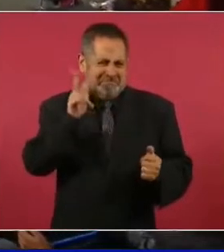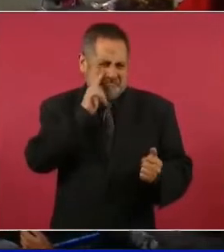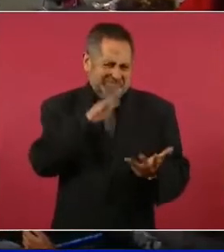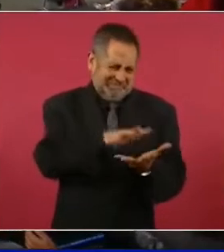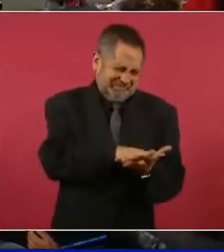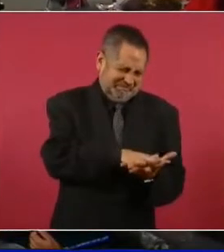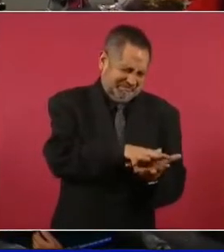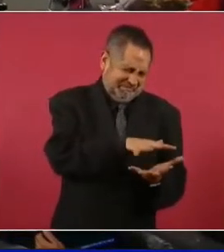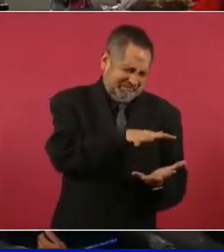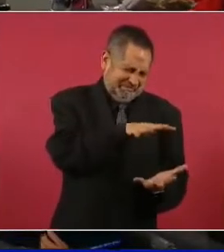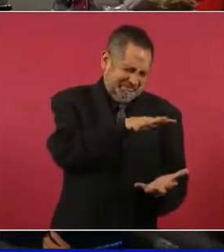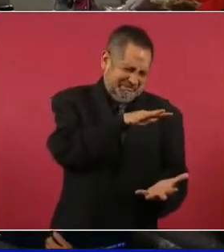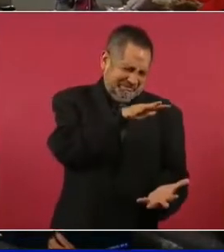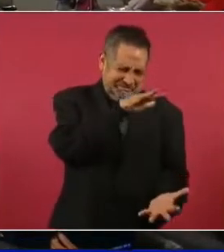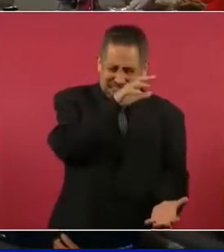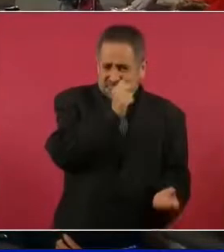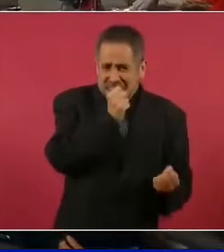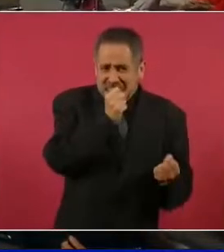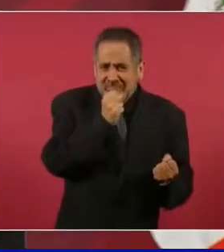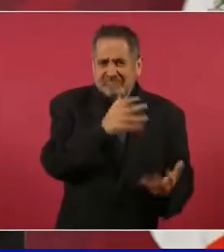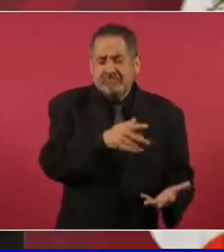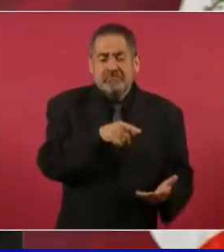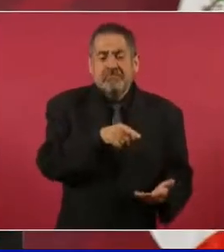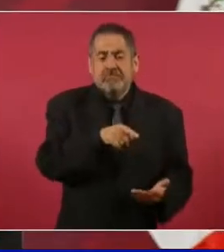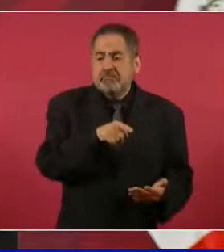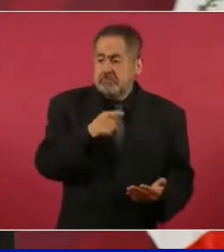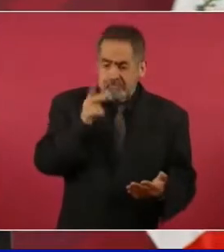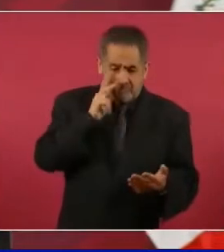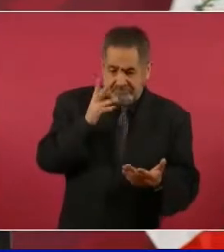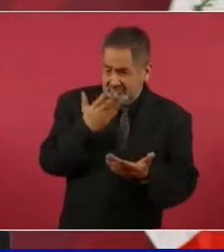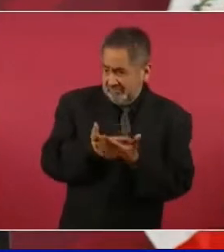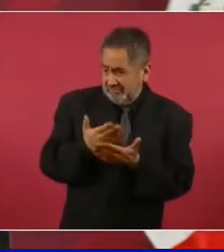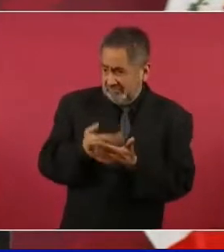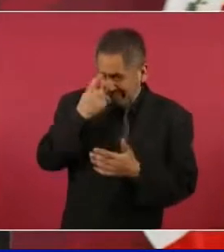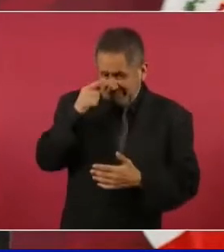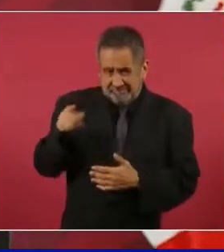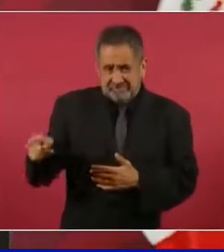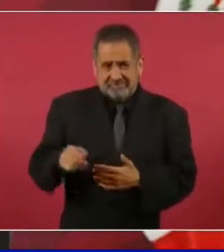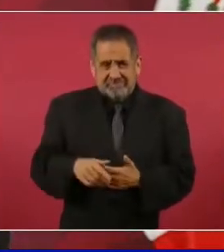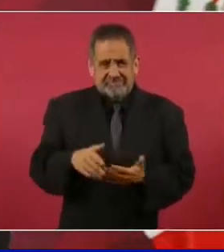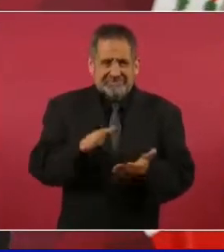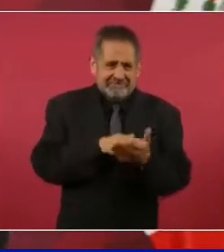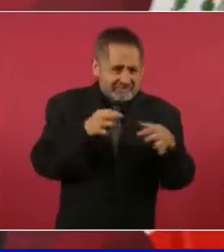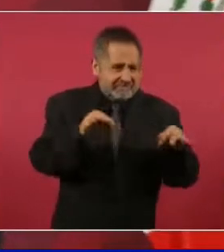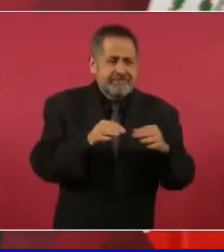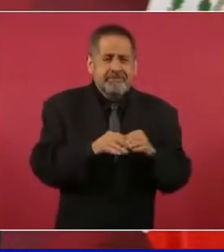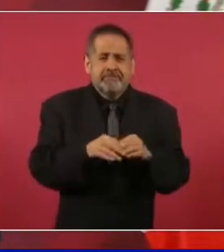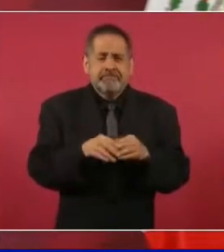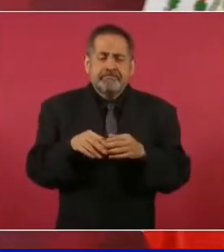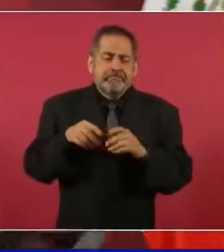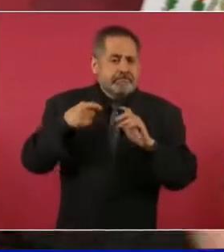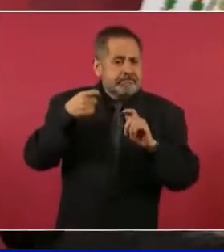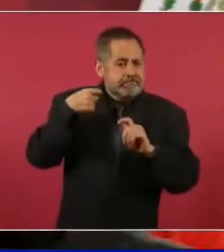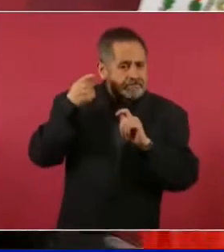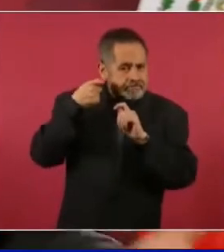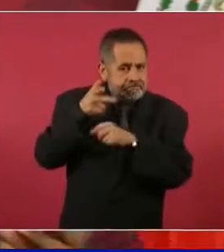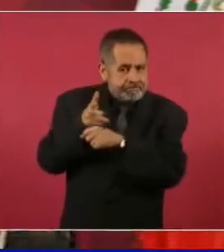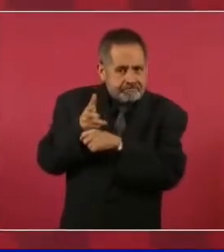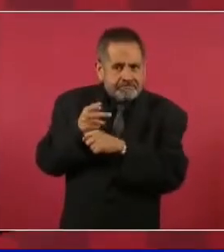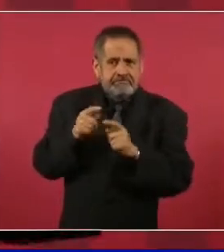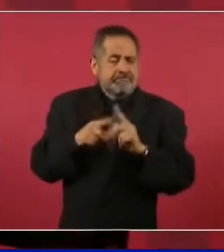de documentación y de grabaciones, pero